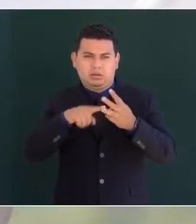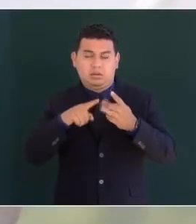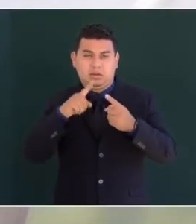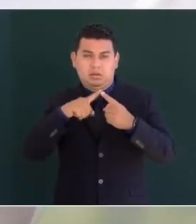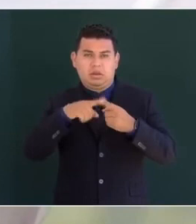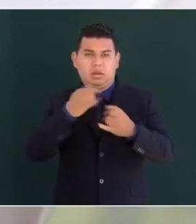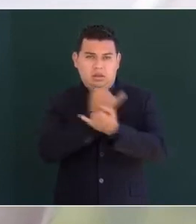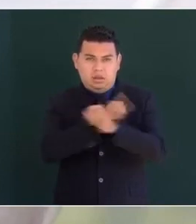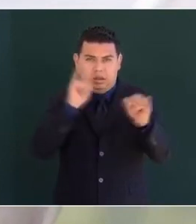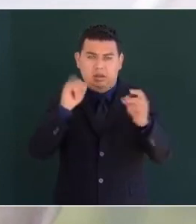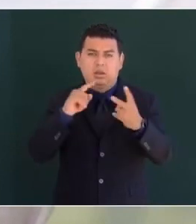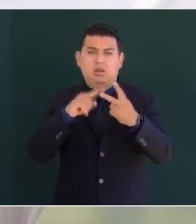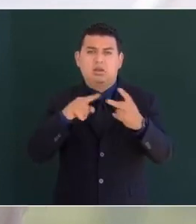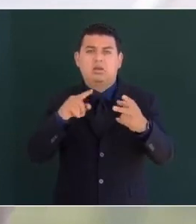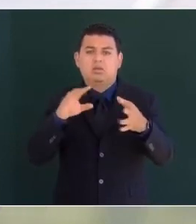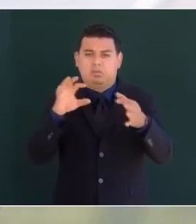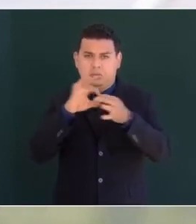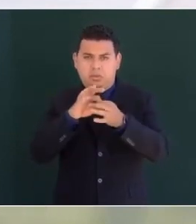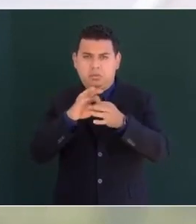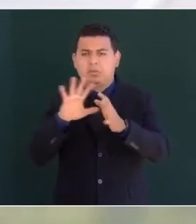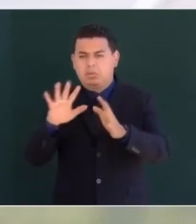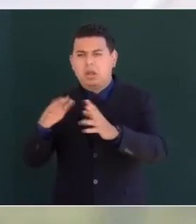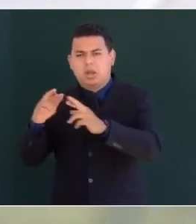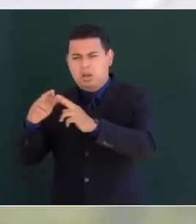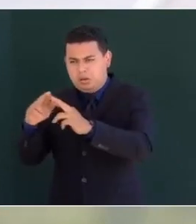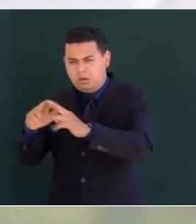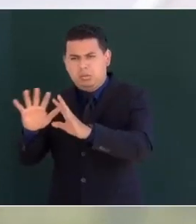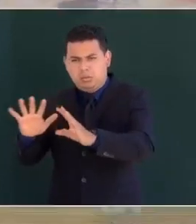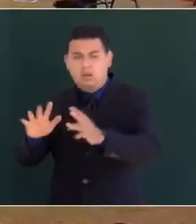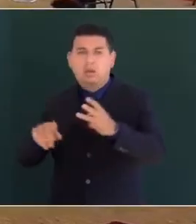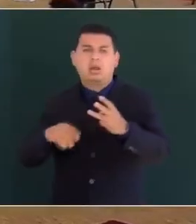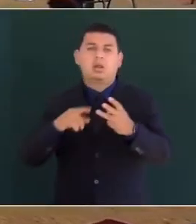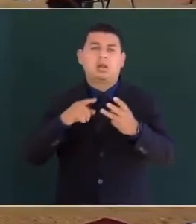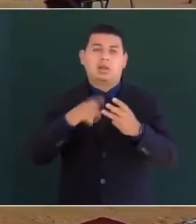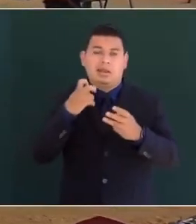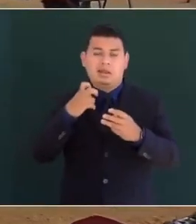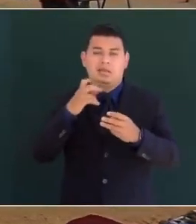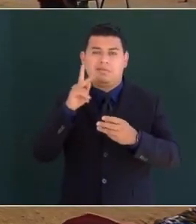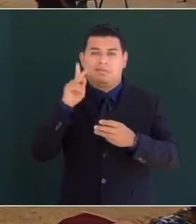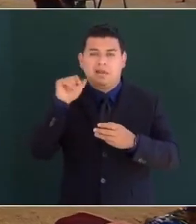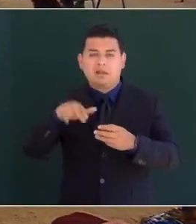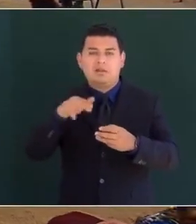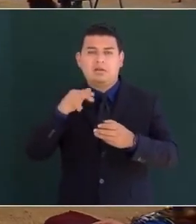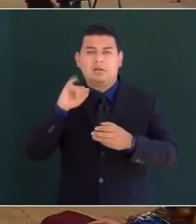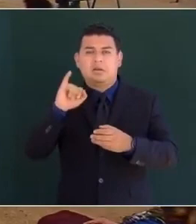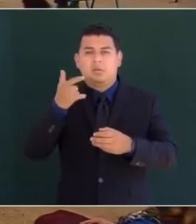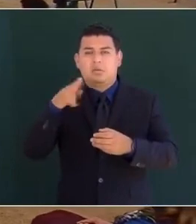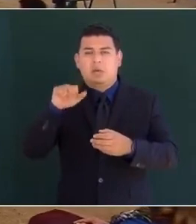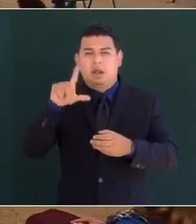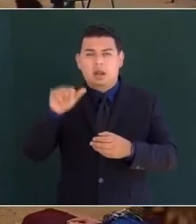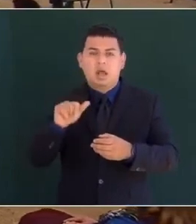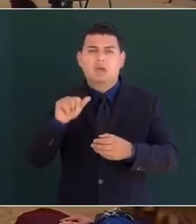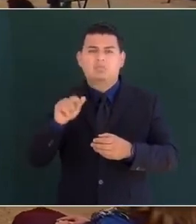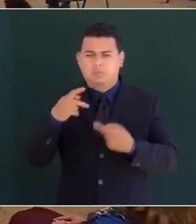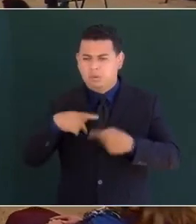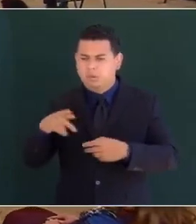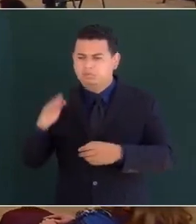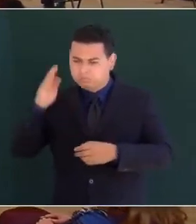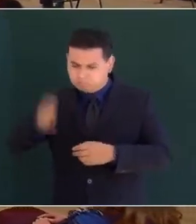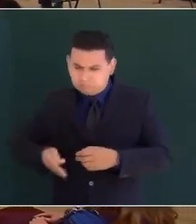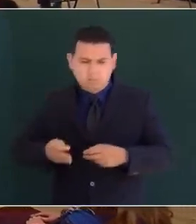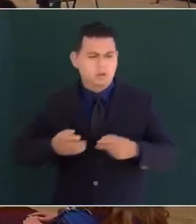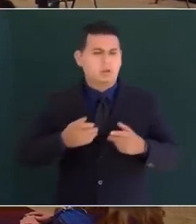unión y religión en torno al plan de Iguala se unieron conservadores y